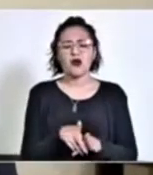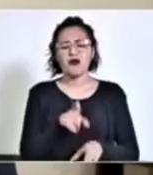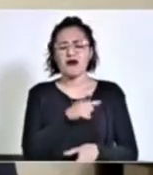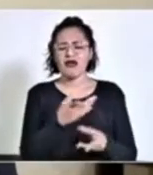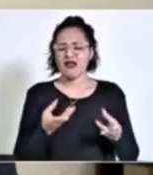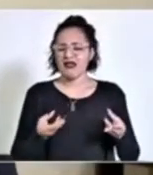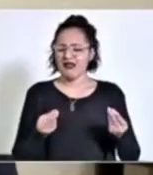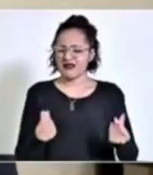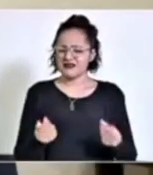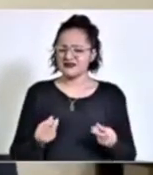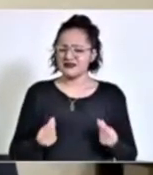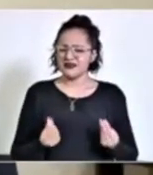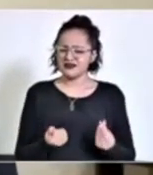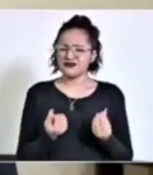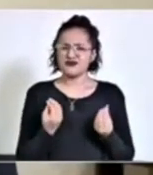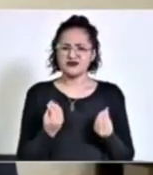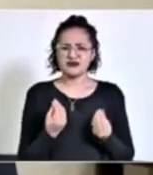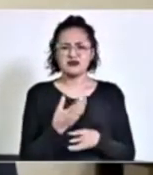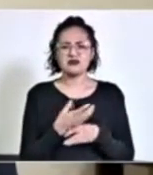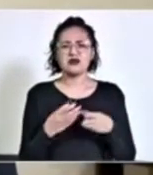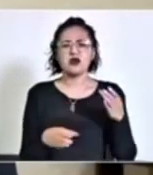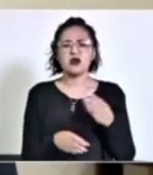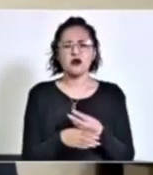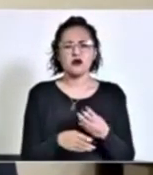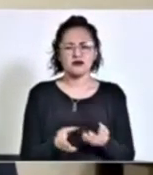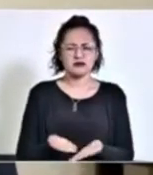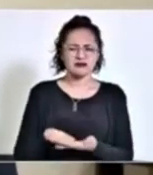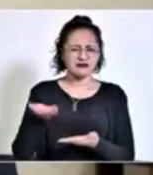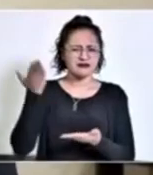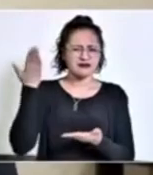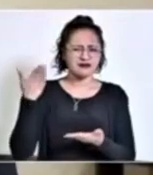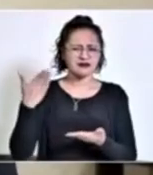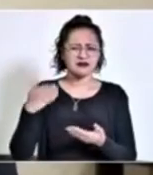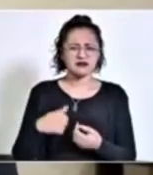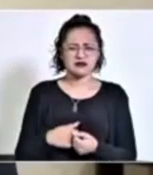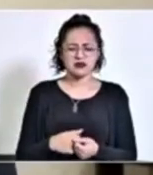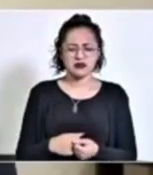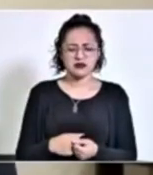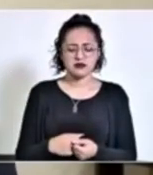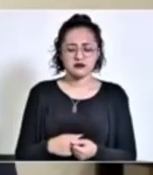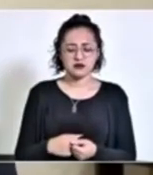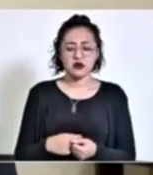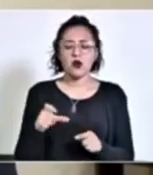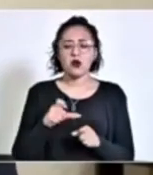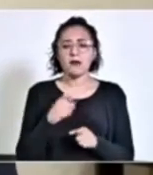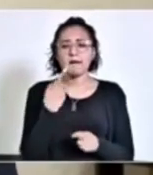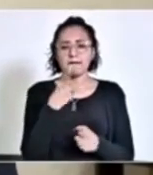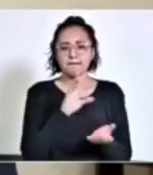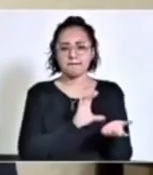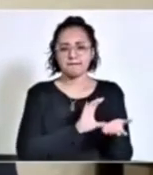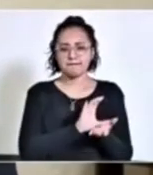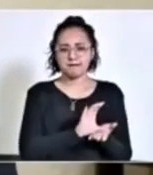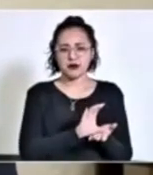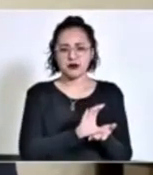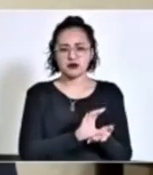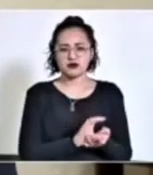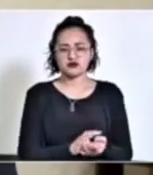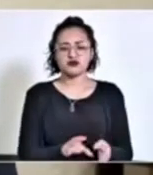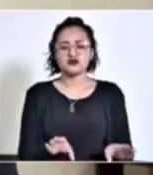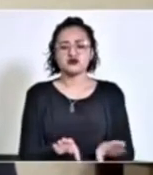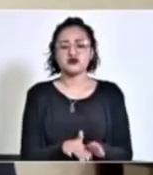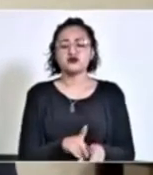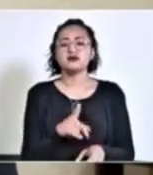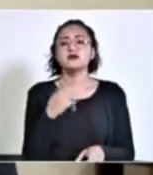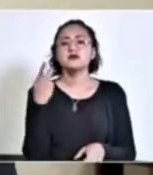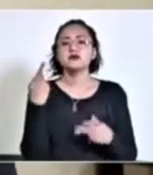el monto de la partida identificada como partida